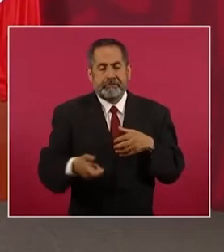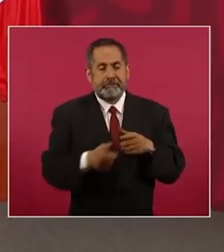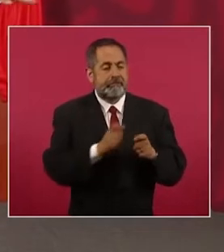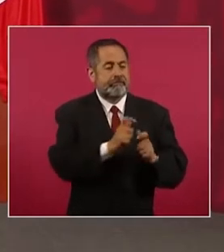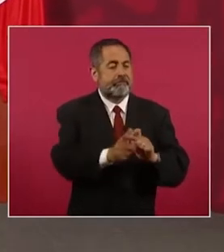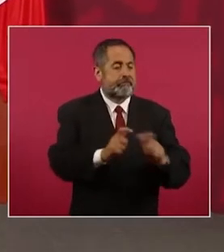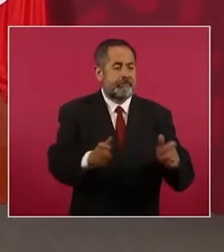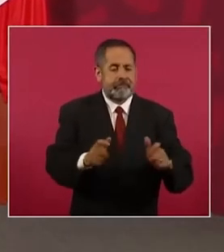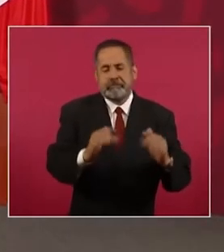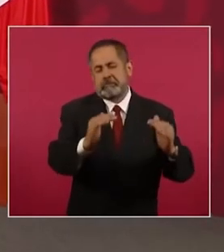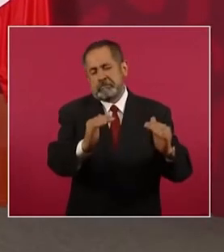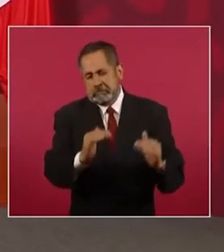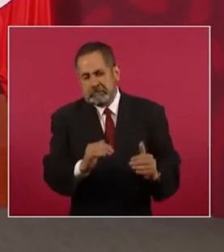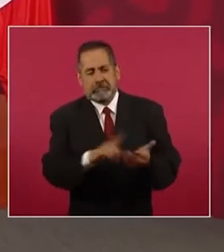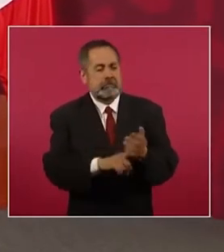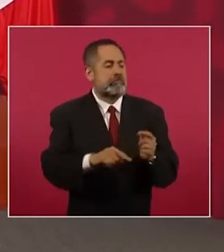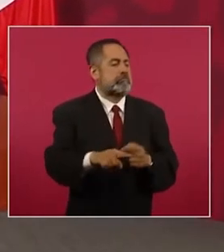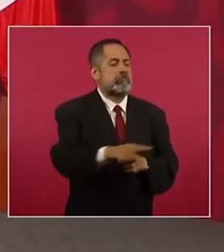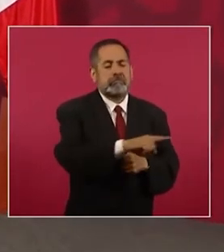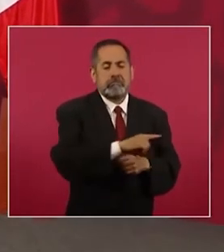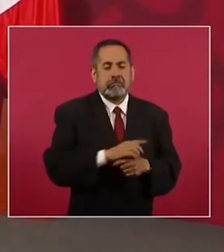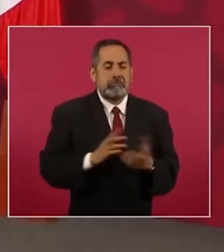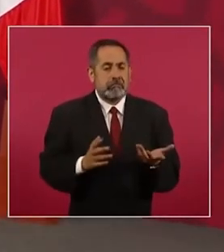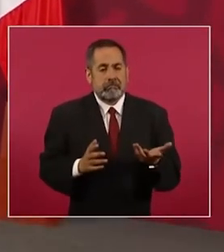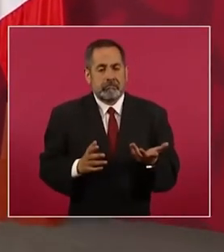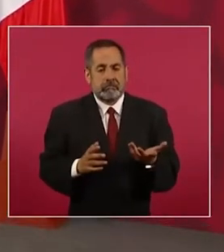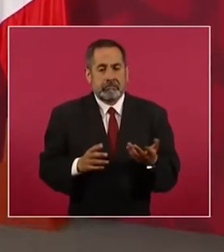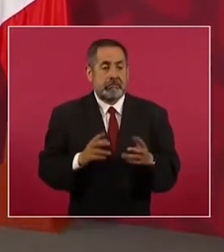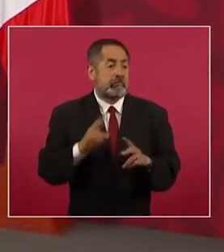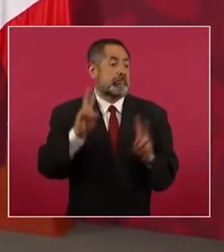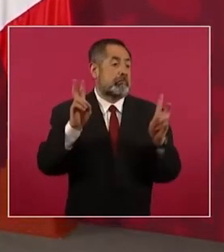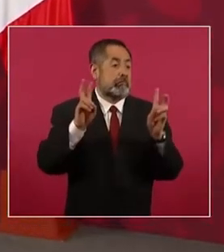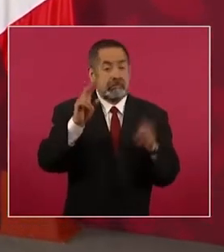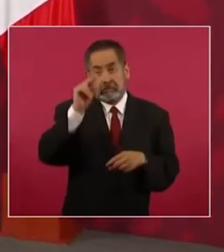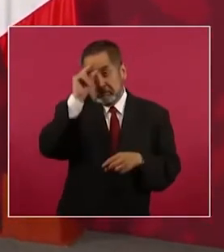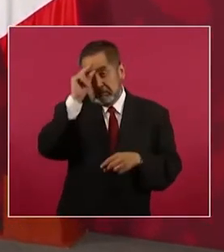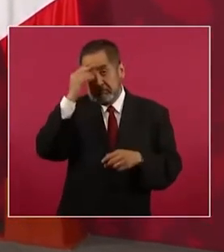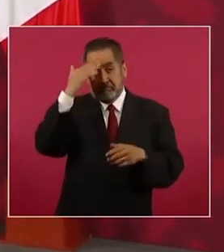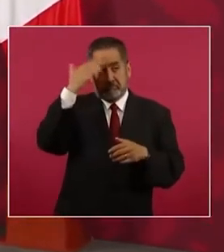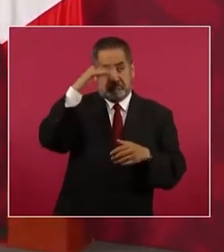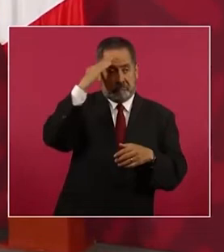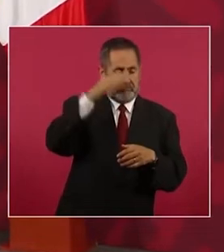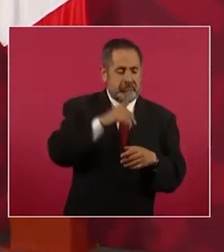nivel a los intelectuales orgánicos